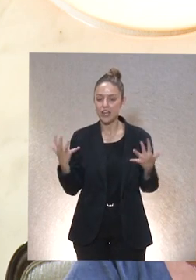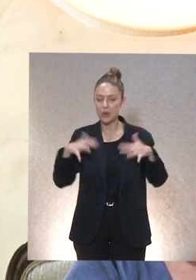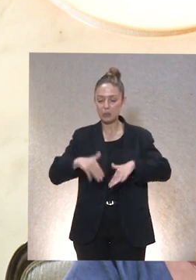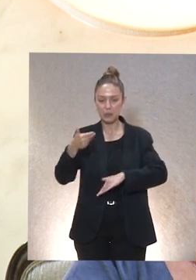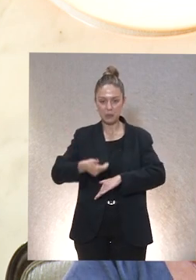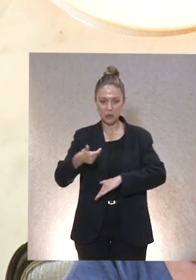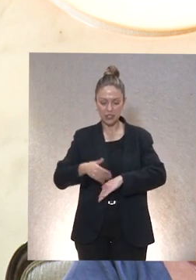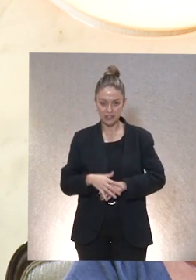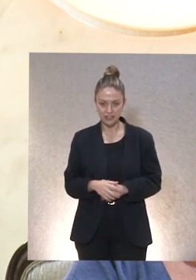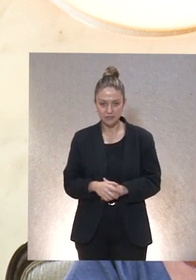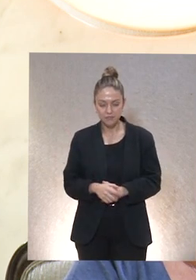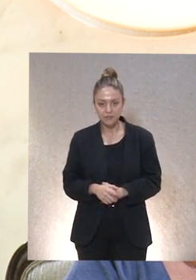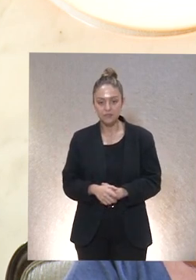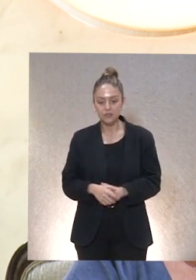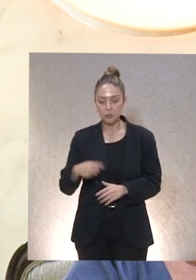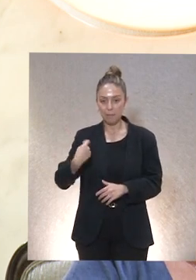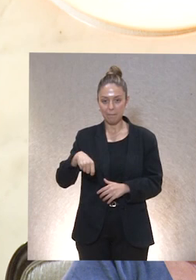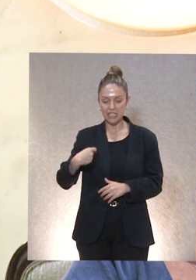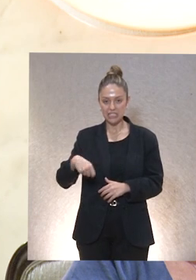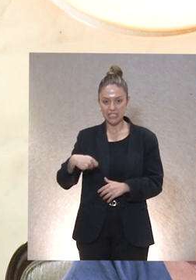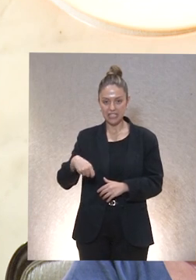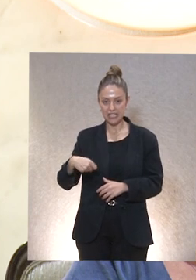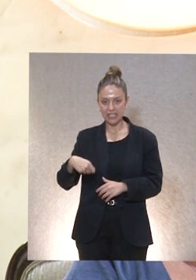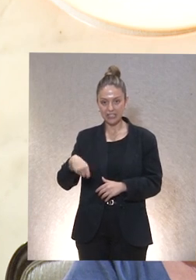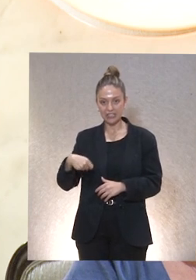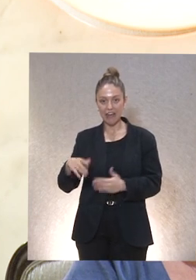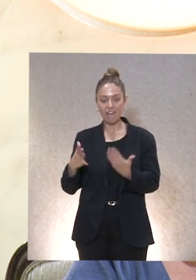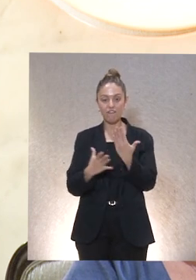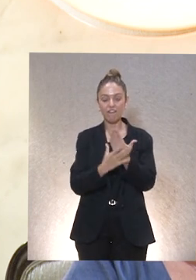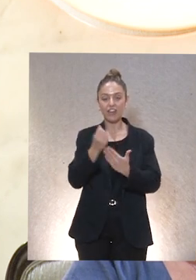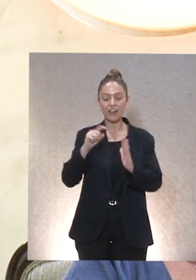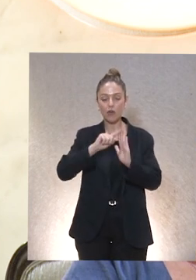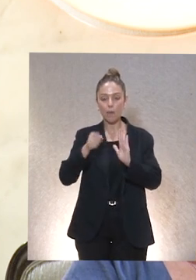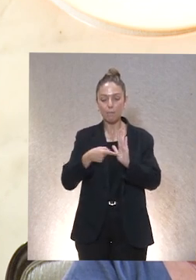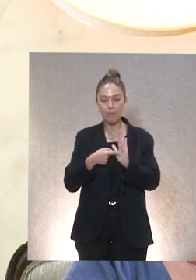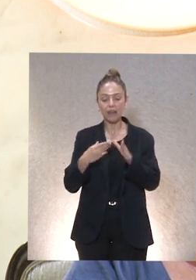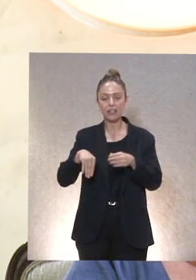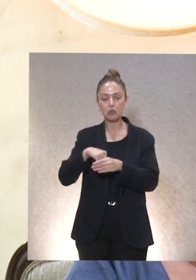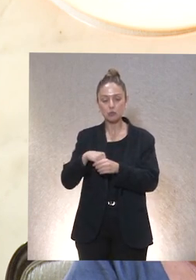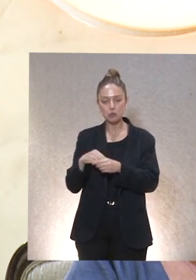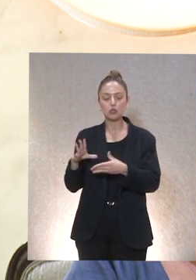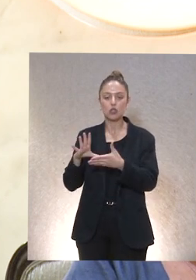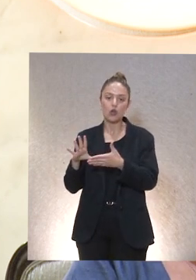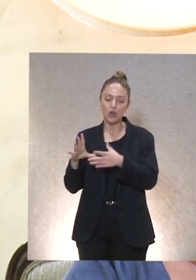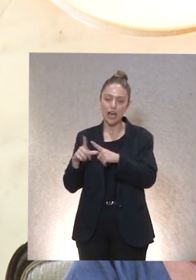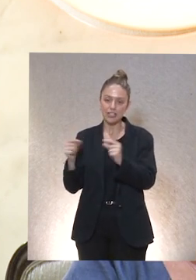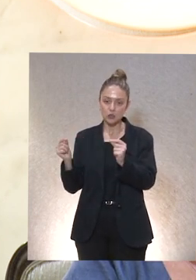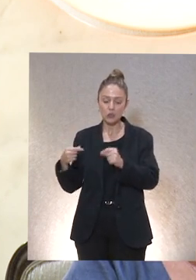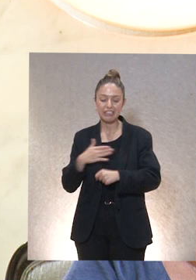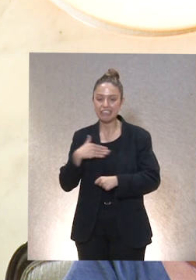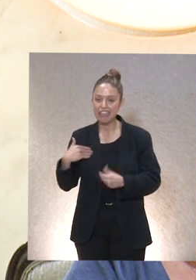importante como presidenta y miembro de la Federación Plena Inclusión Asturias deseo antes de nada